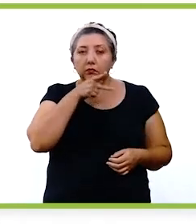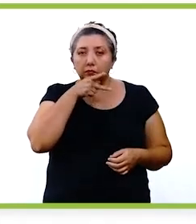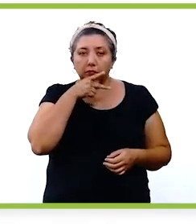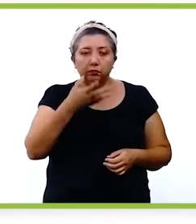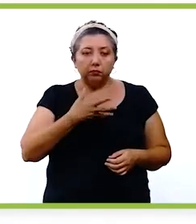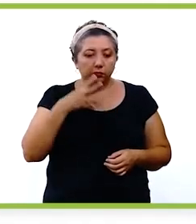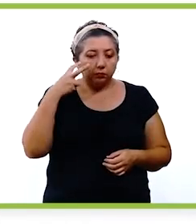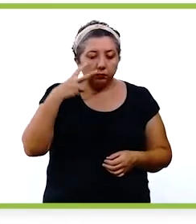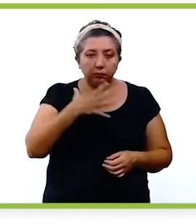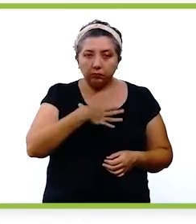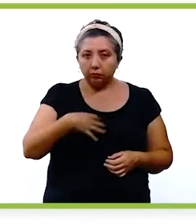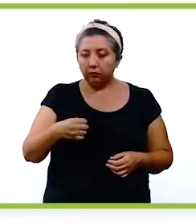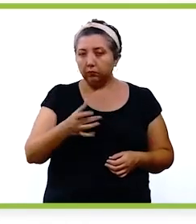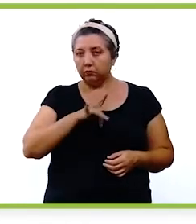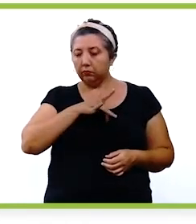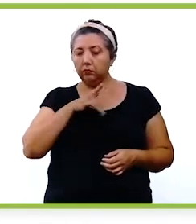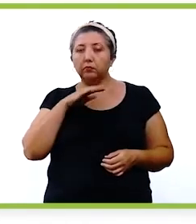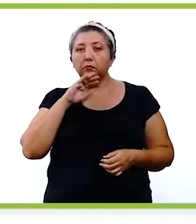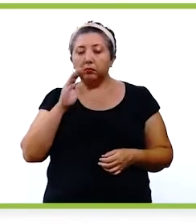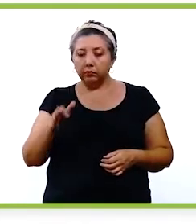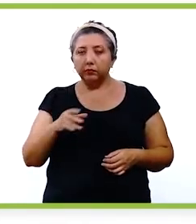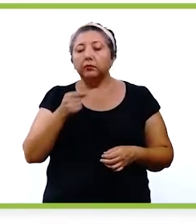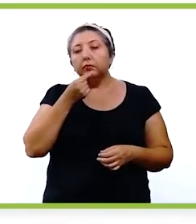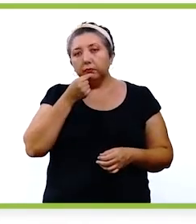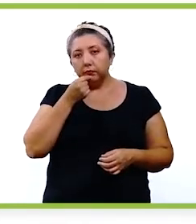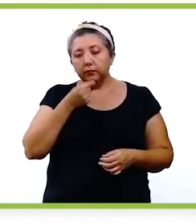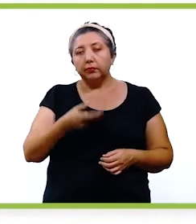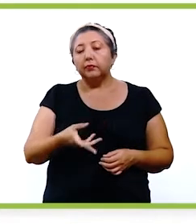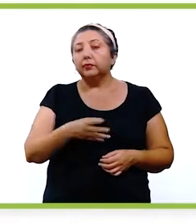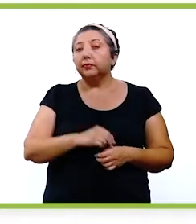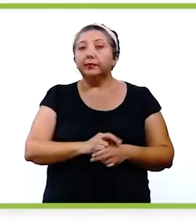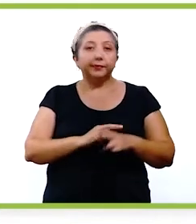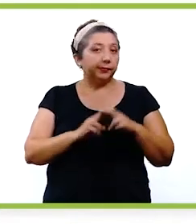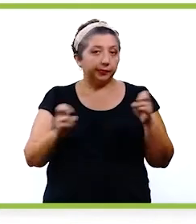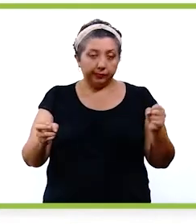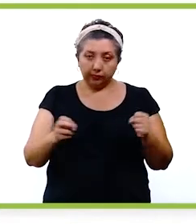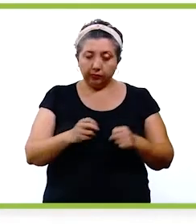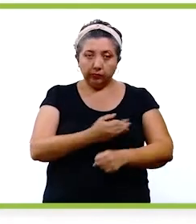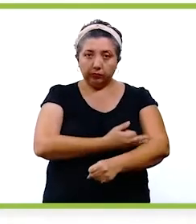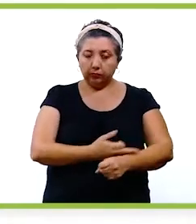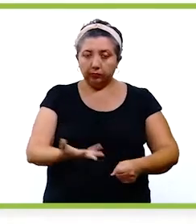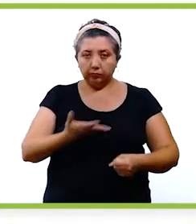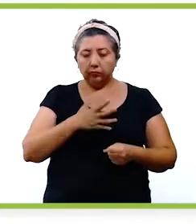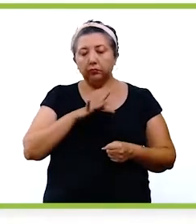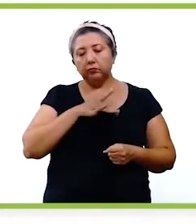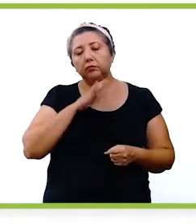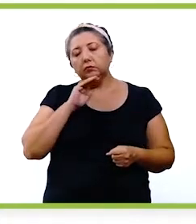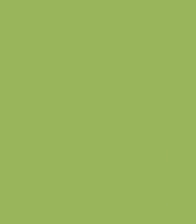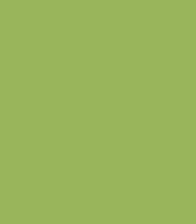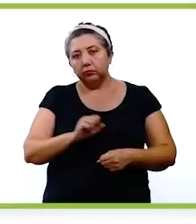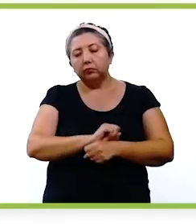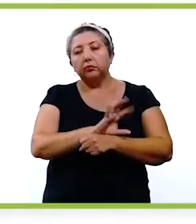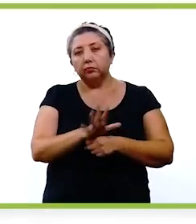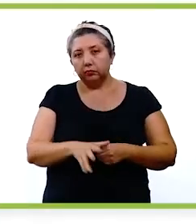que checar que sus hijos no tengan síntomas, pero no solamente los niños, sino que ningún miembro de la familia tenga algún síntoma del coronavirus. El segundo